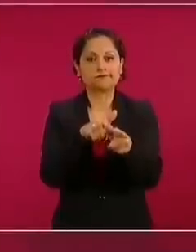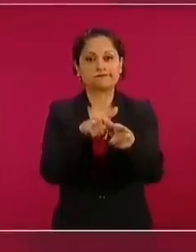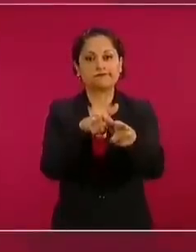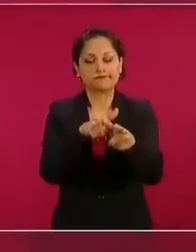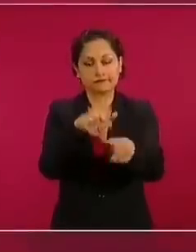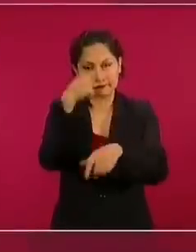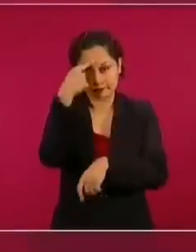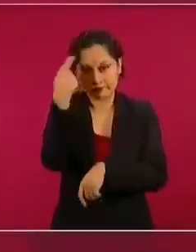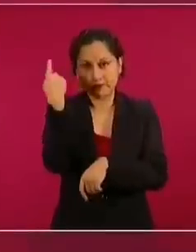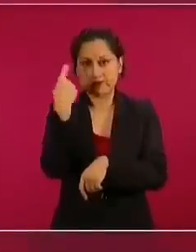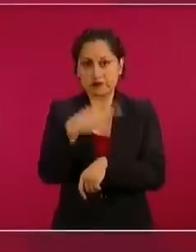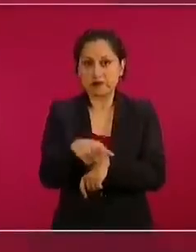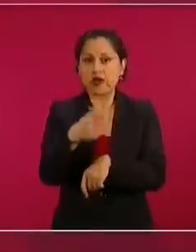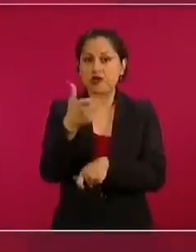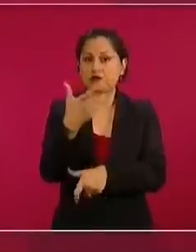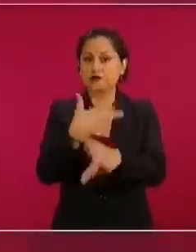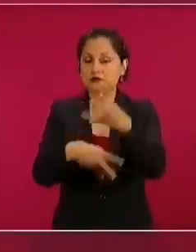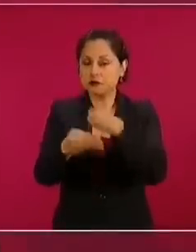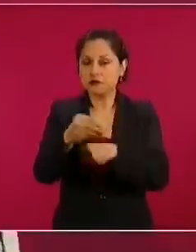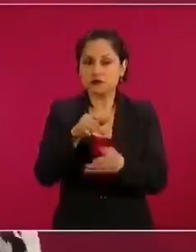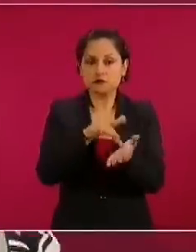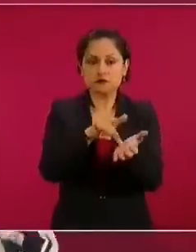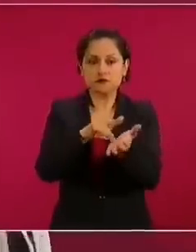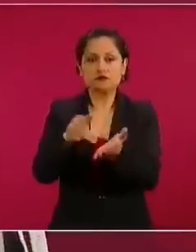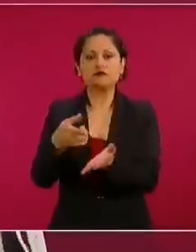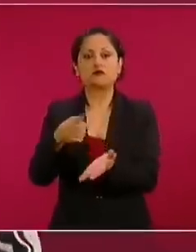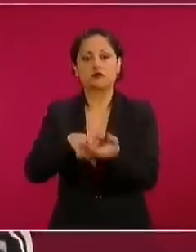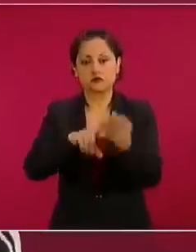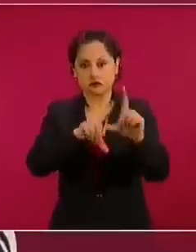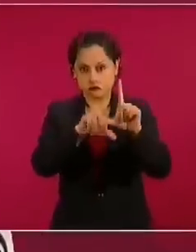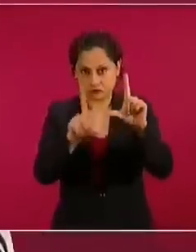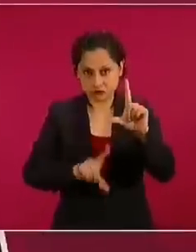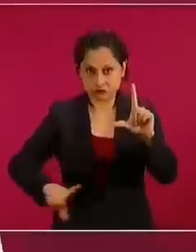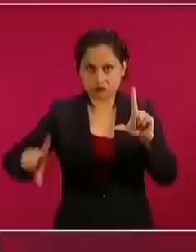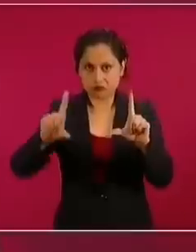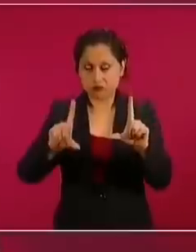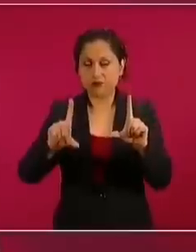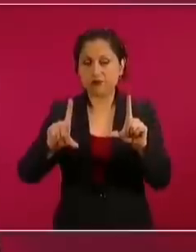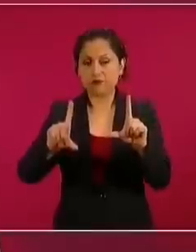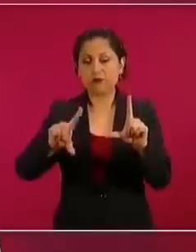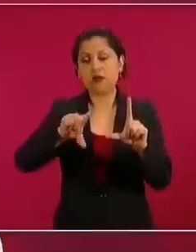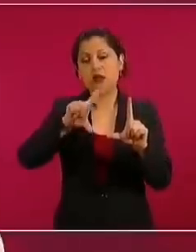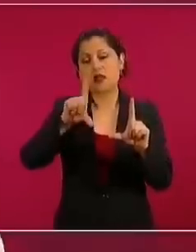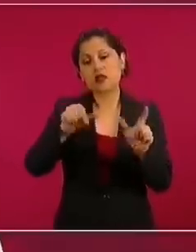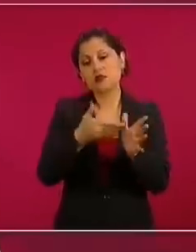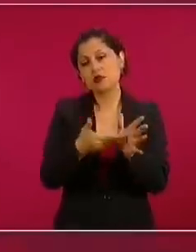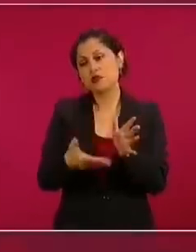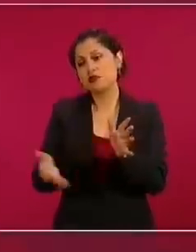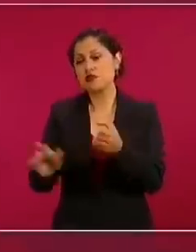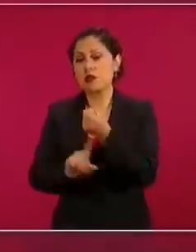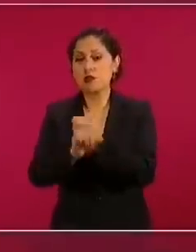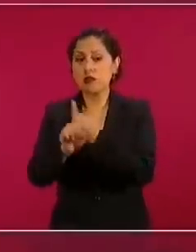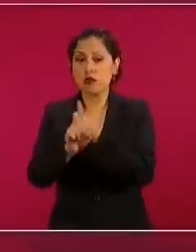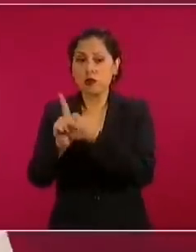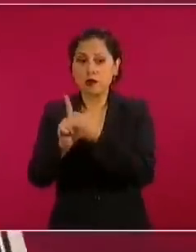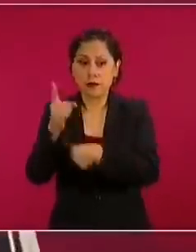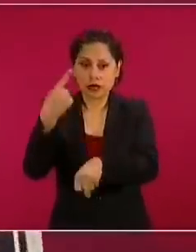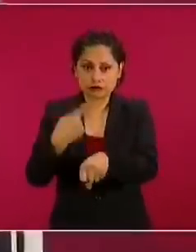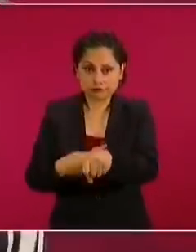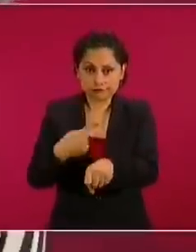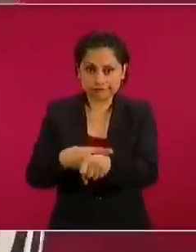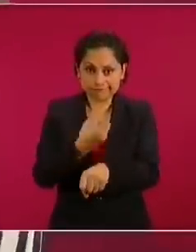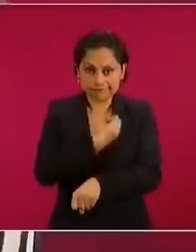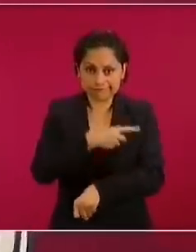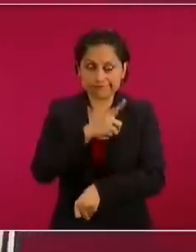localidades del país y que una vez que pase la emergencia sanitaria pueda generar los